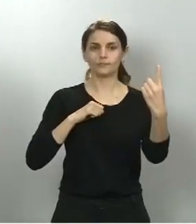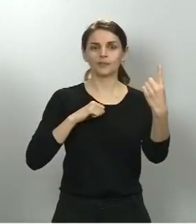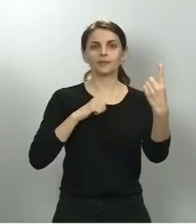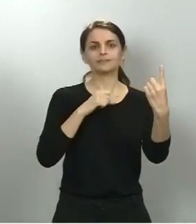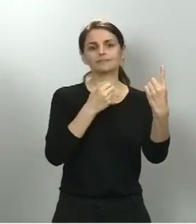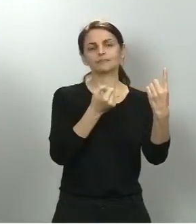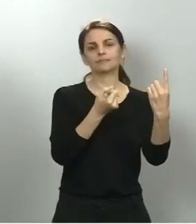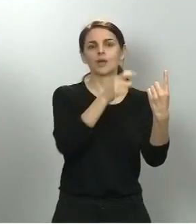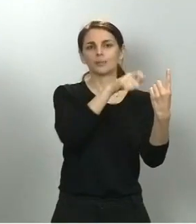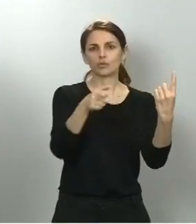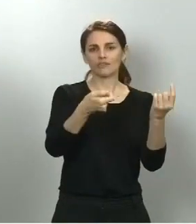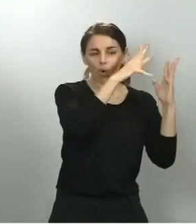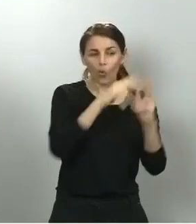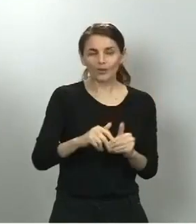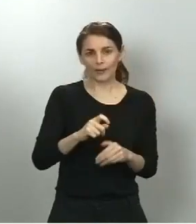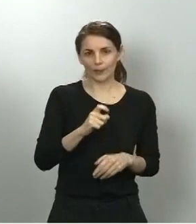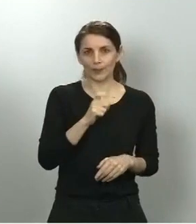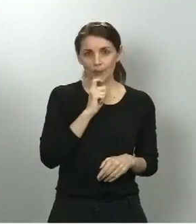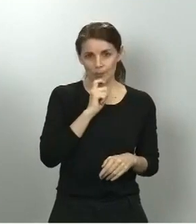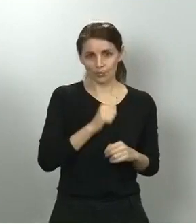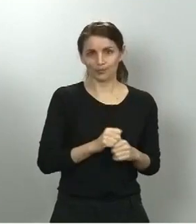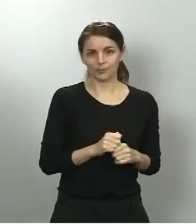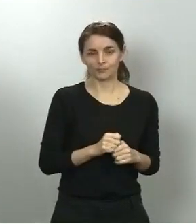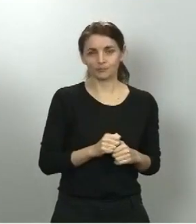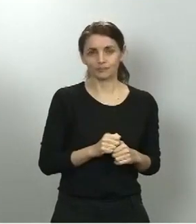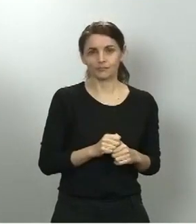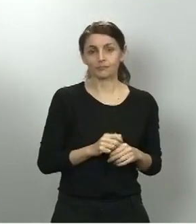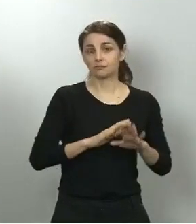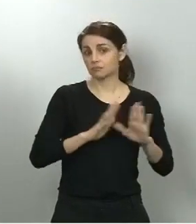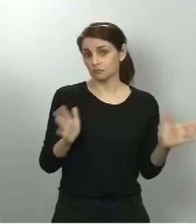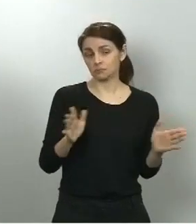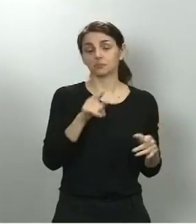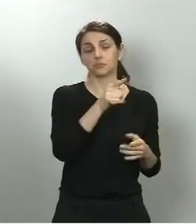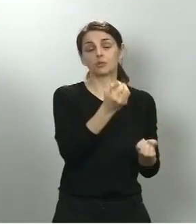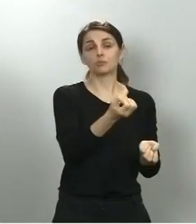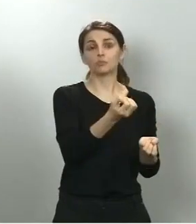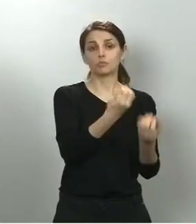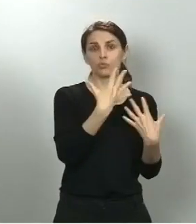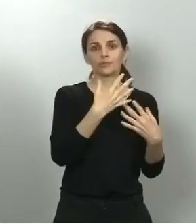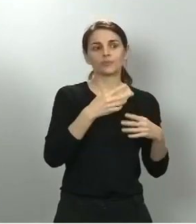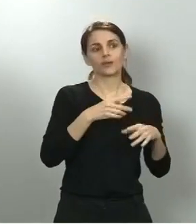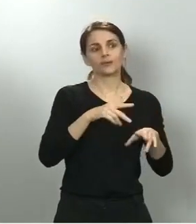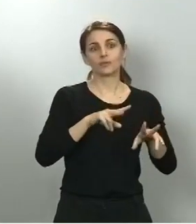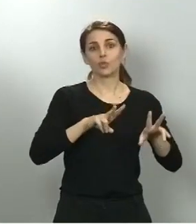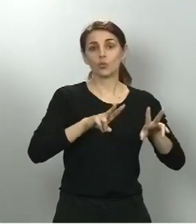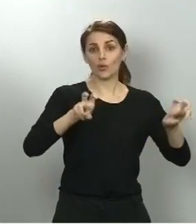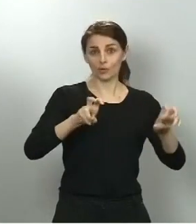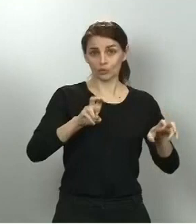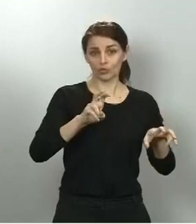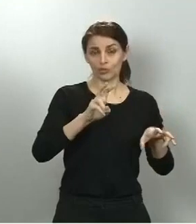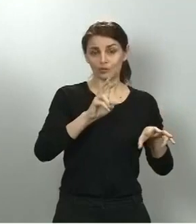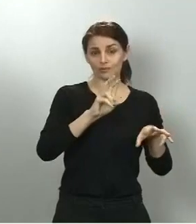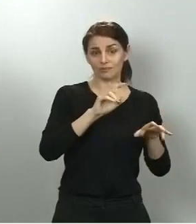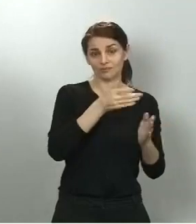antiguos que no estaban contabilizados. En todo caso nos han confirmado que sus casos nuevos son la cifra que aparece en la columna